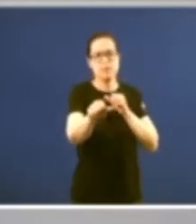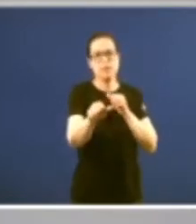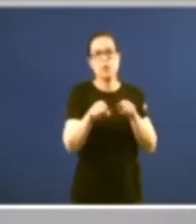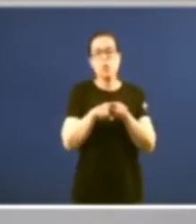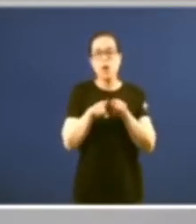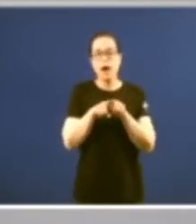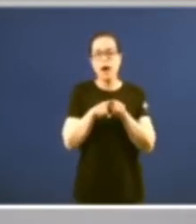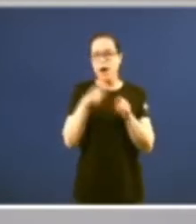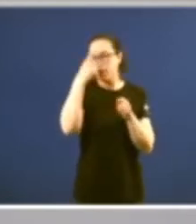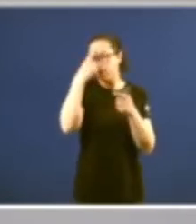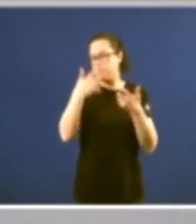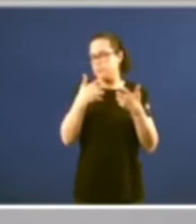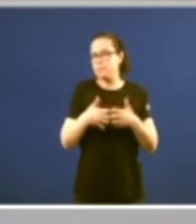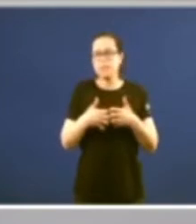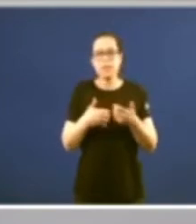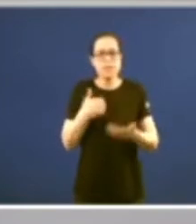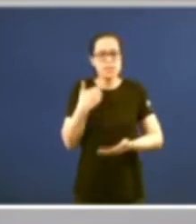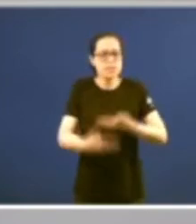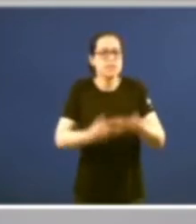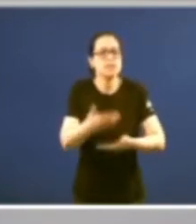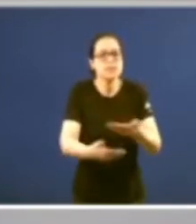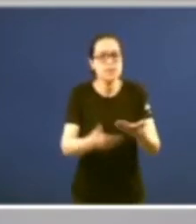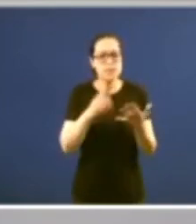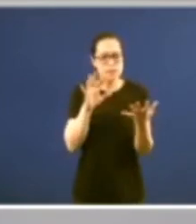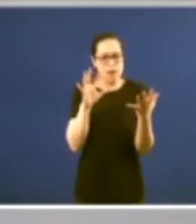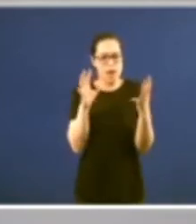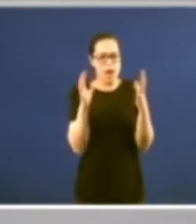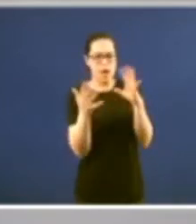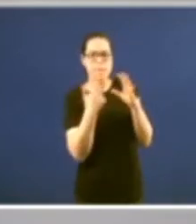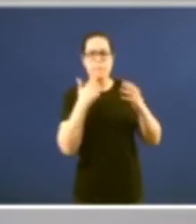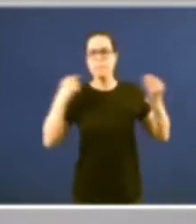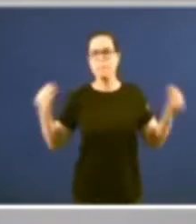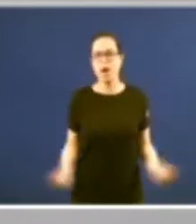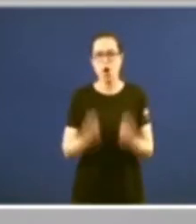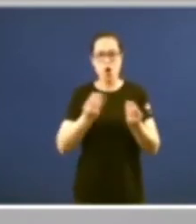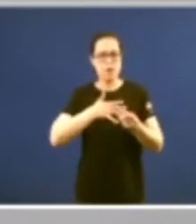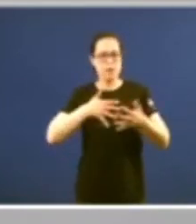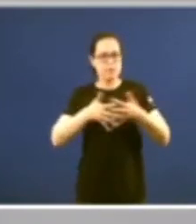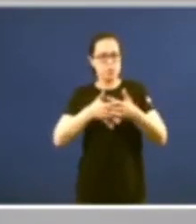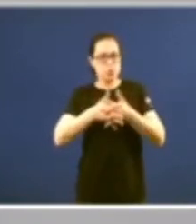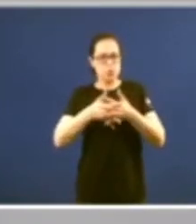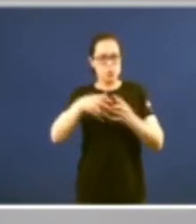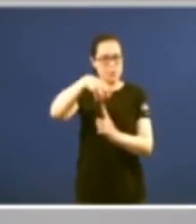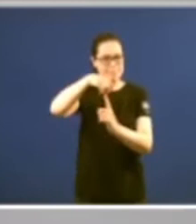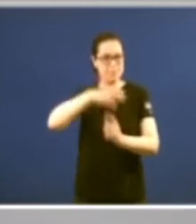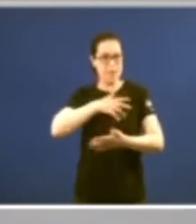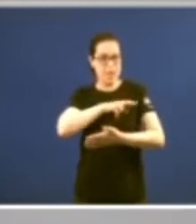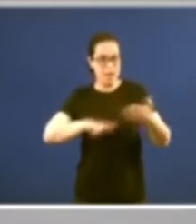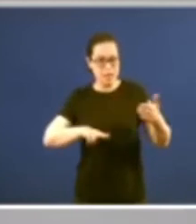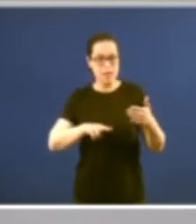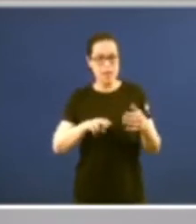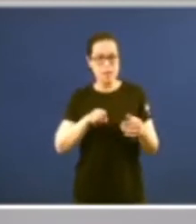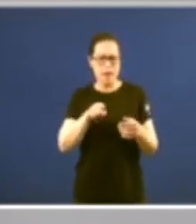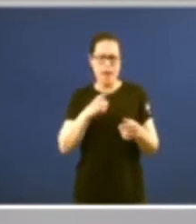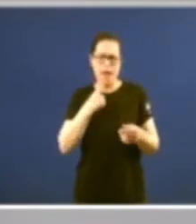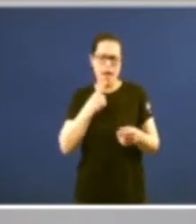continuidad de transformación y de mejoramiento en las estructuras de Galicia porque si así se hace como no